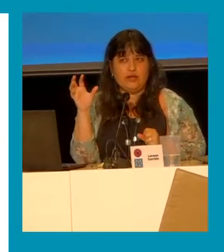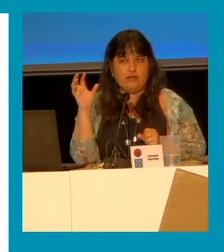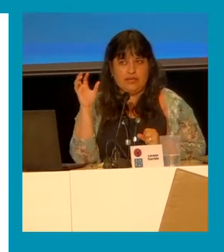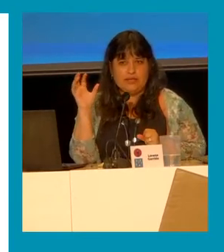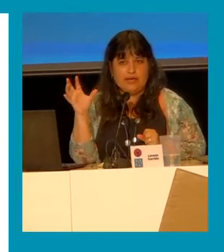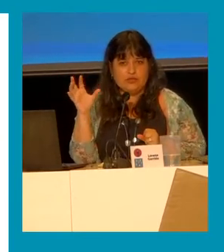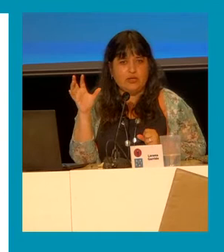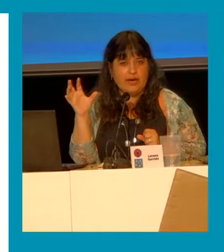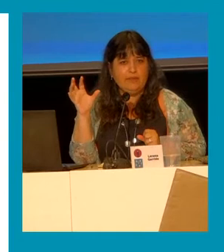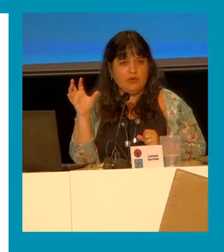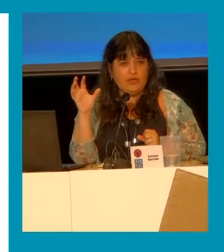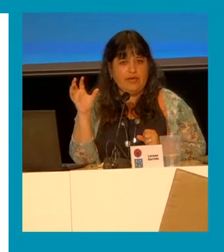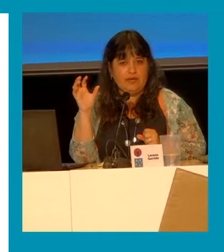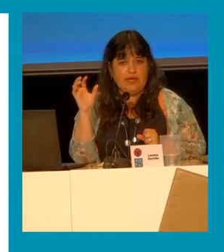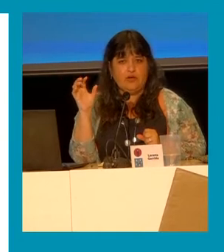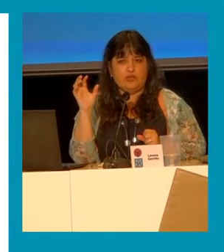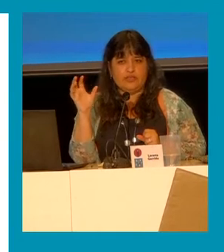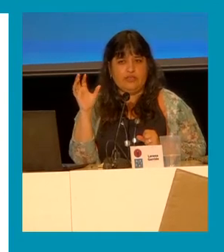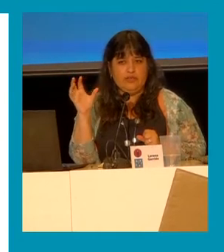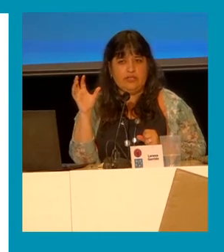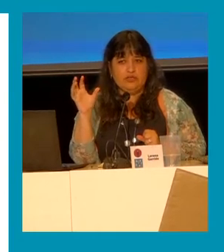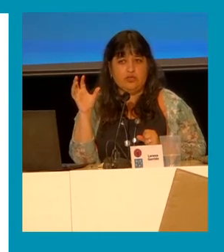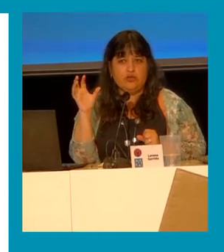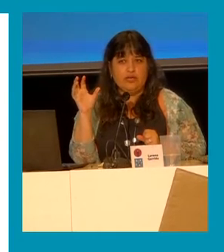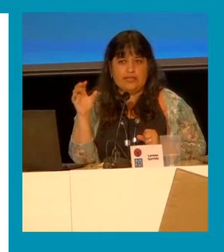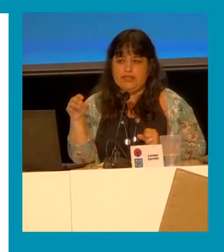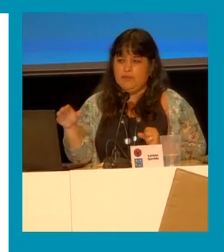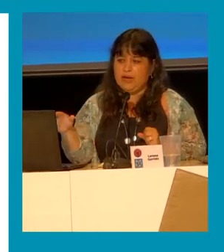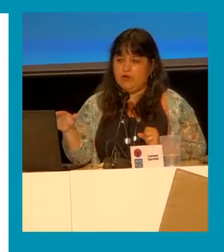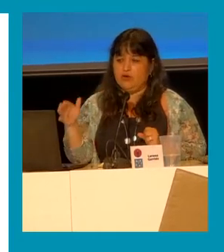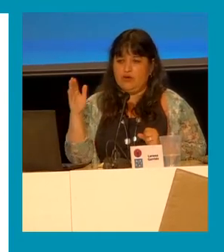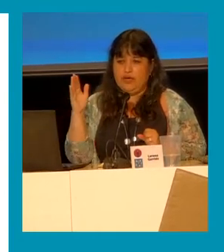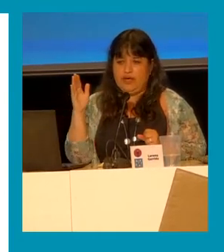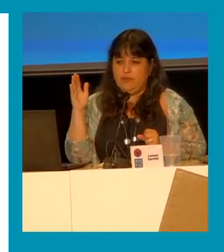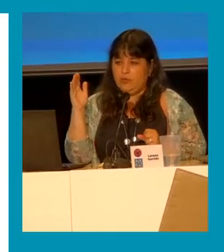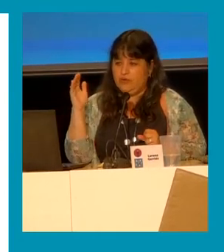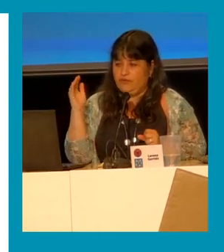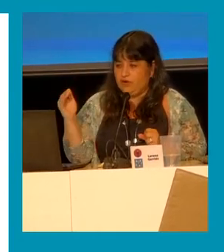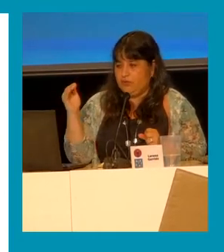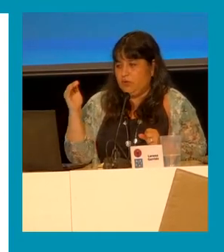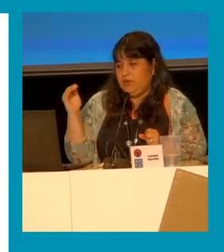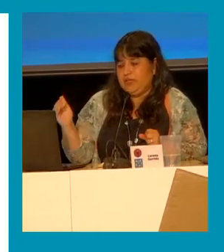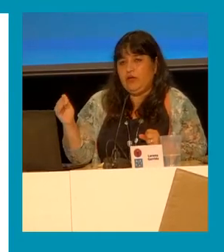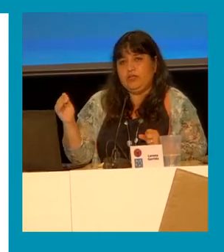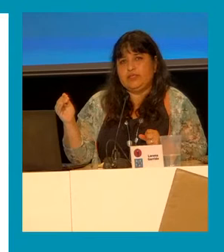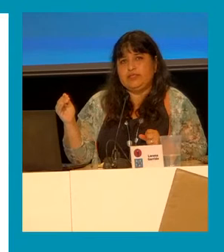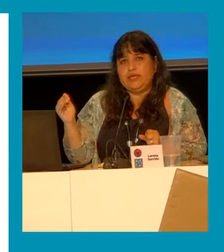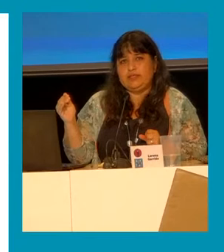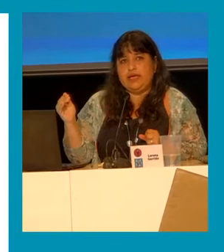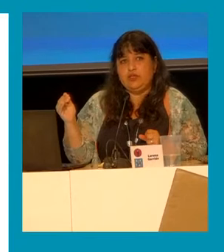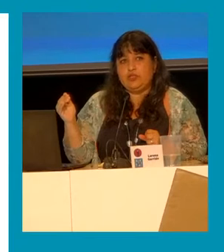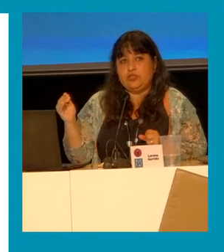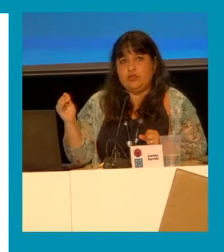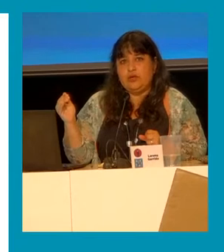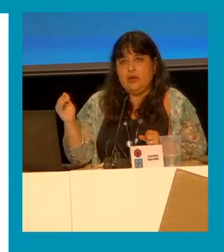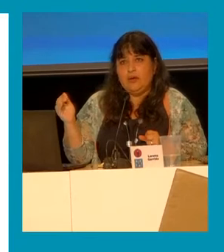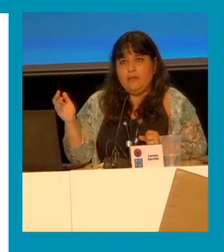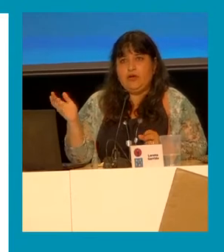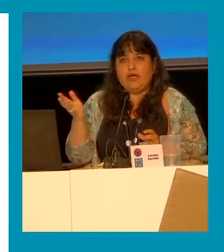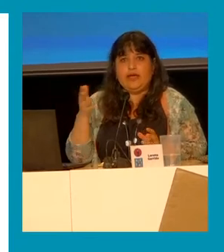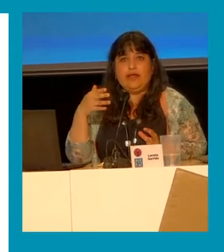cosa, en este caso el cambio del consentimiento, que sin embargo es muy fijo y muy limitado en 16 años,